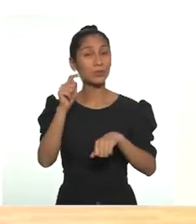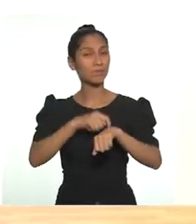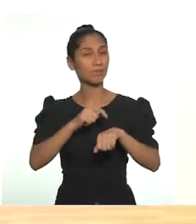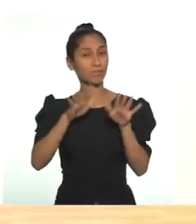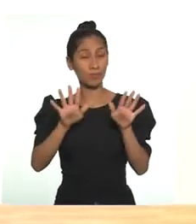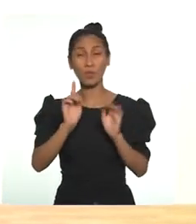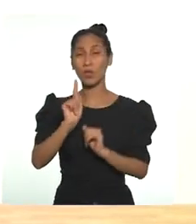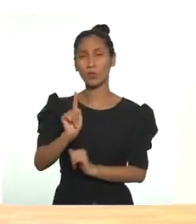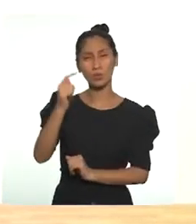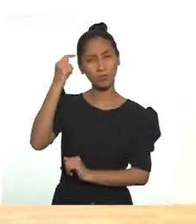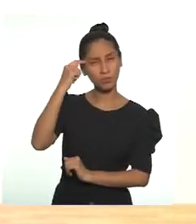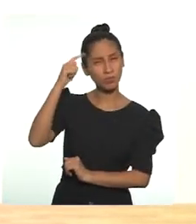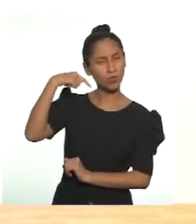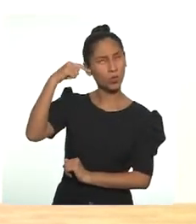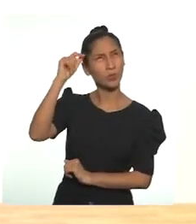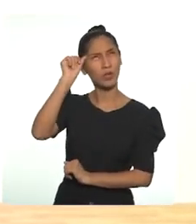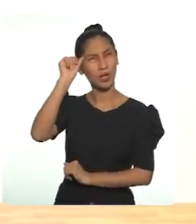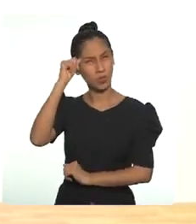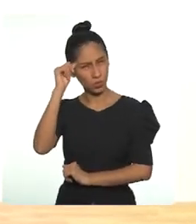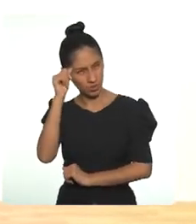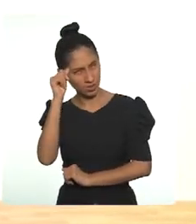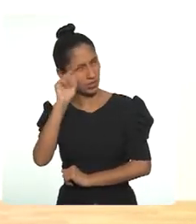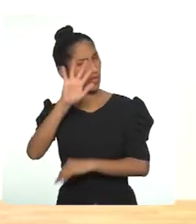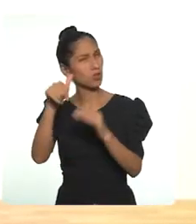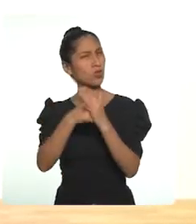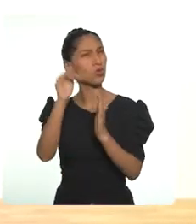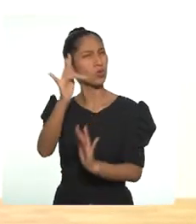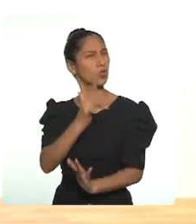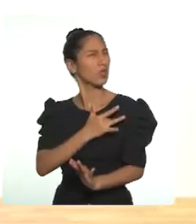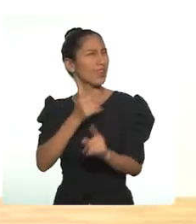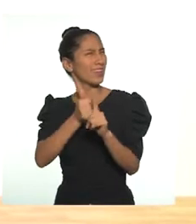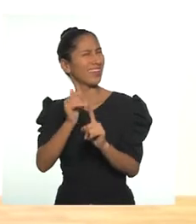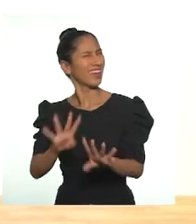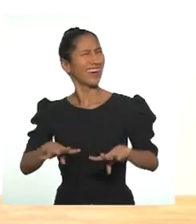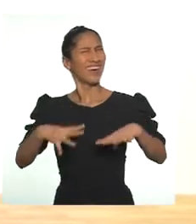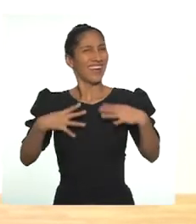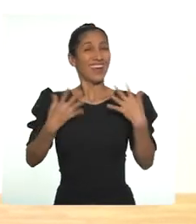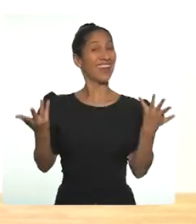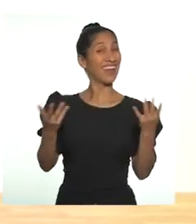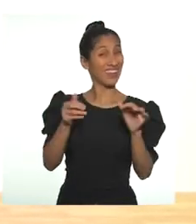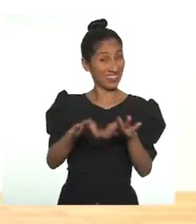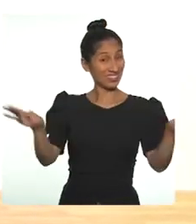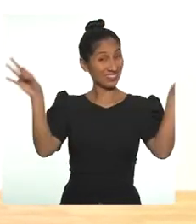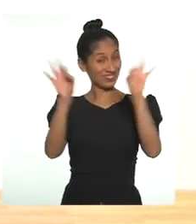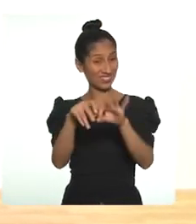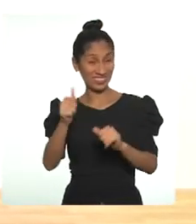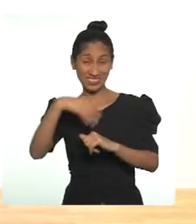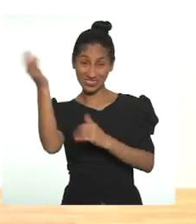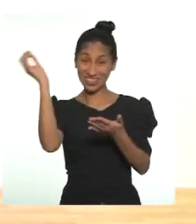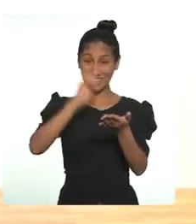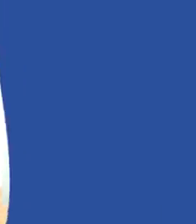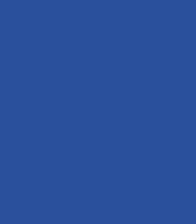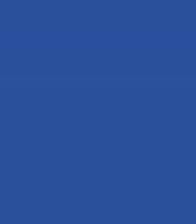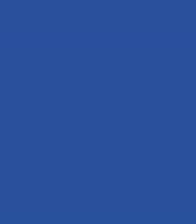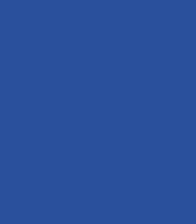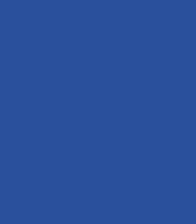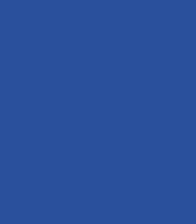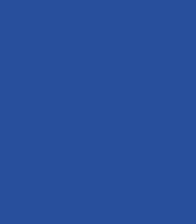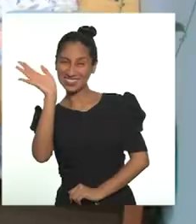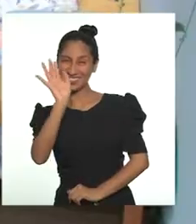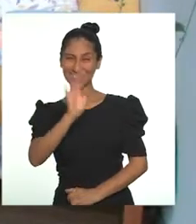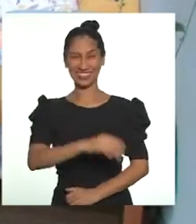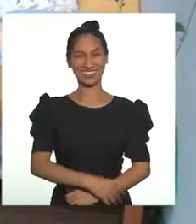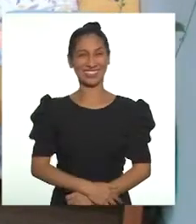tiempo a la semana para recordarte de todo lo que te sientes orgulloso. Eso es muy importante. Nos vemos en una próxima oportunidad. Chao.